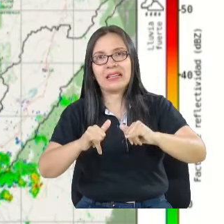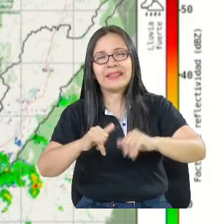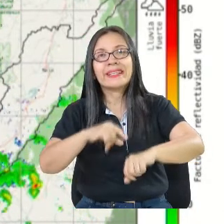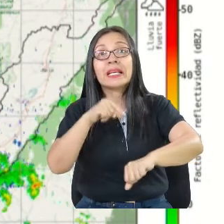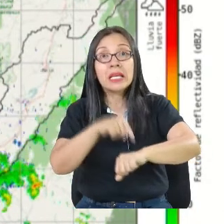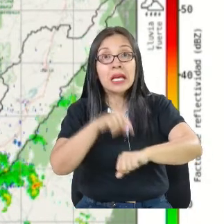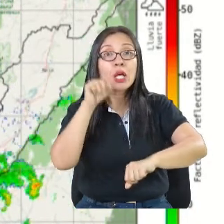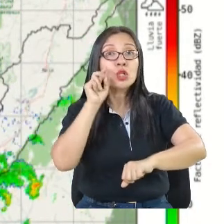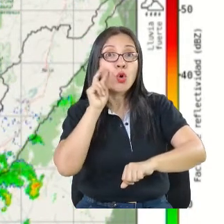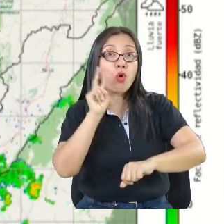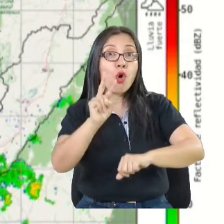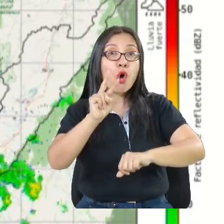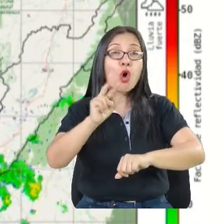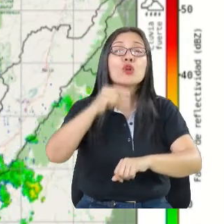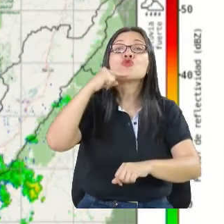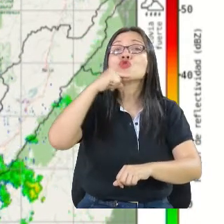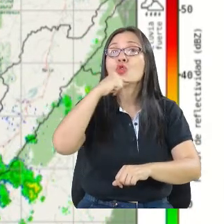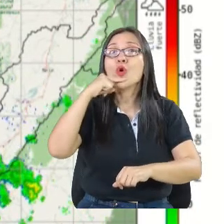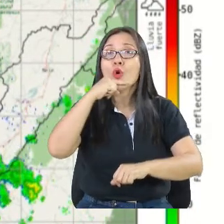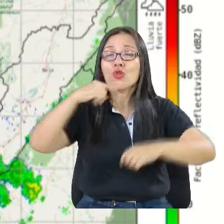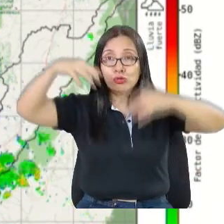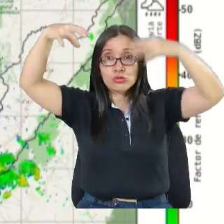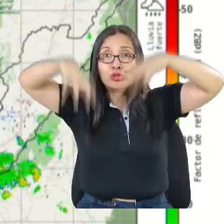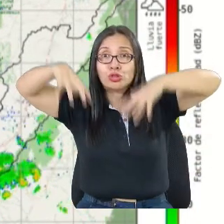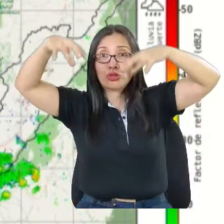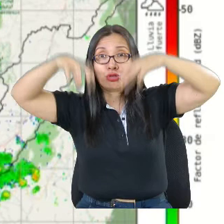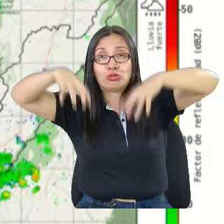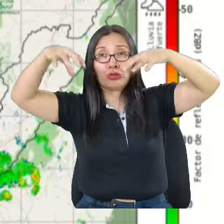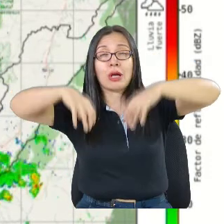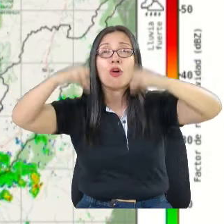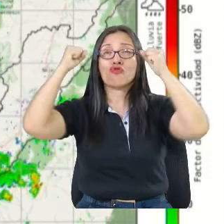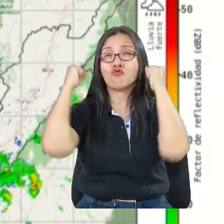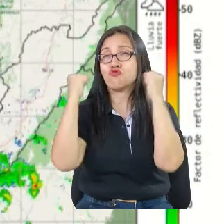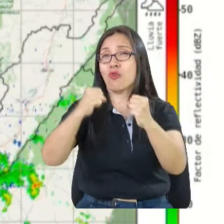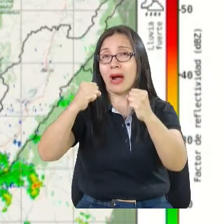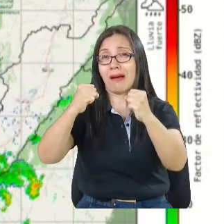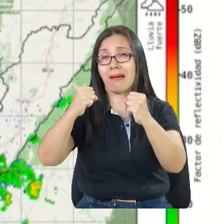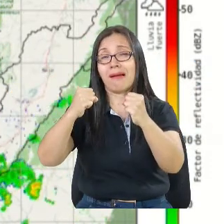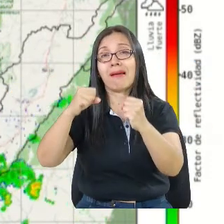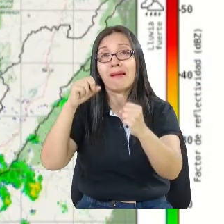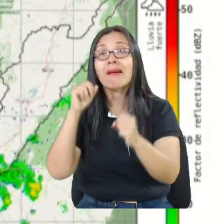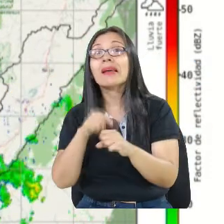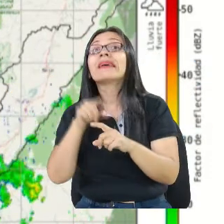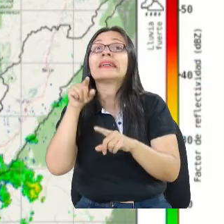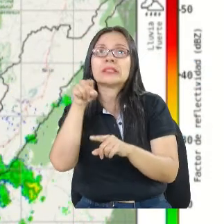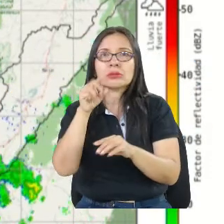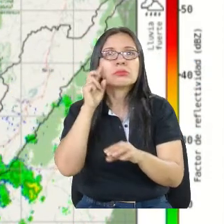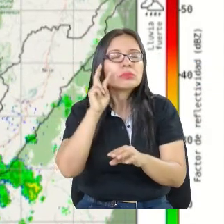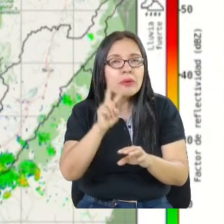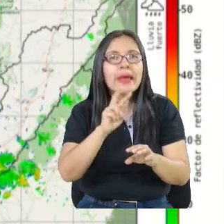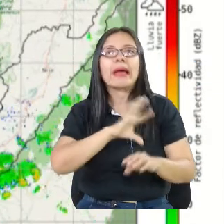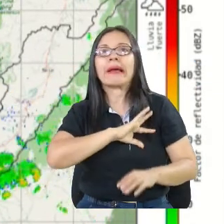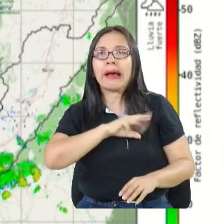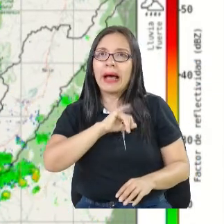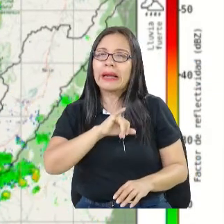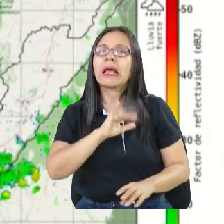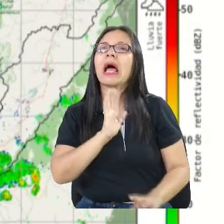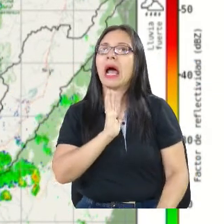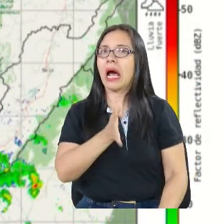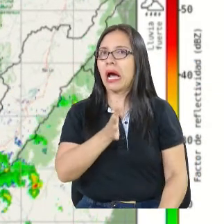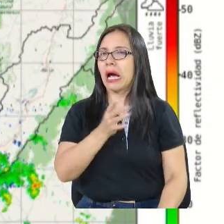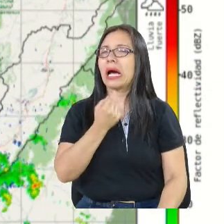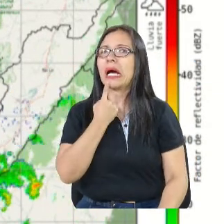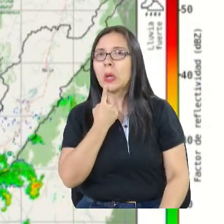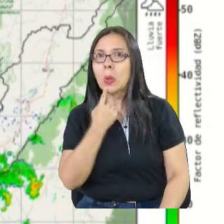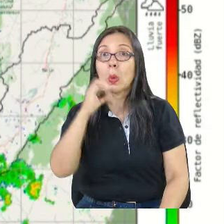nos indica lluvias fuertes. Y vemos que tenemos una formación aquí sobre la ciudad, ¿sí? Entonces esto nos puede decir que